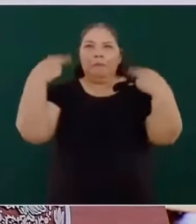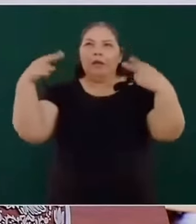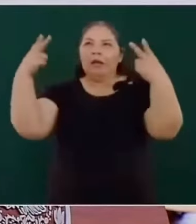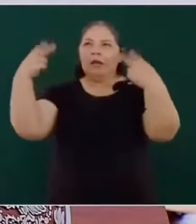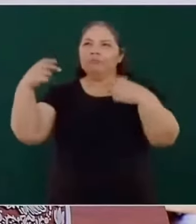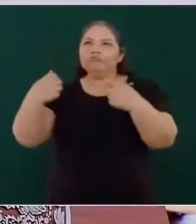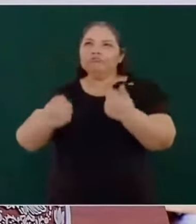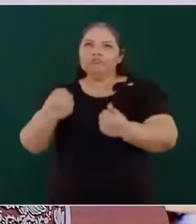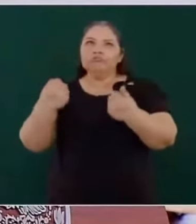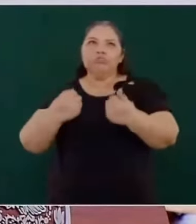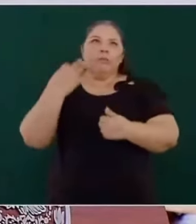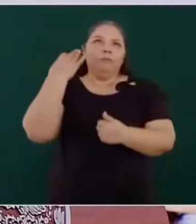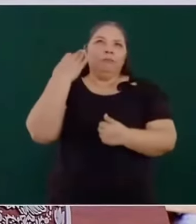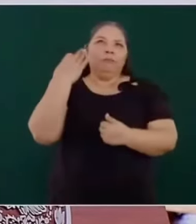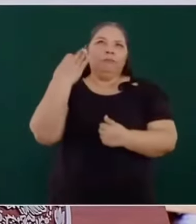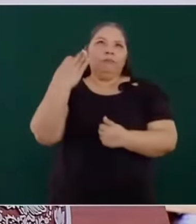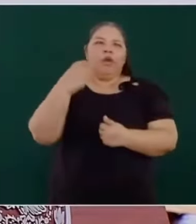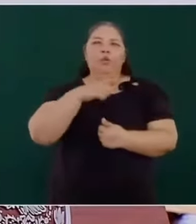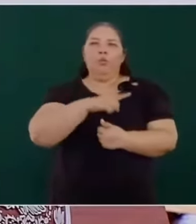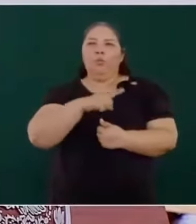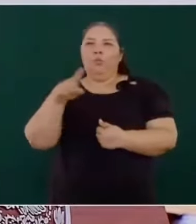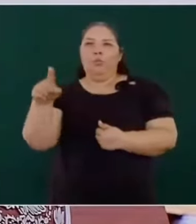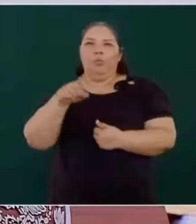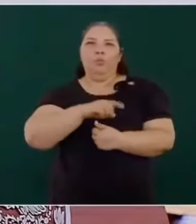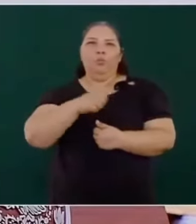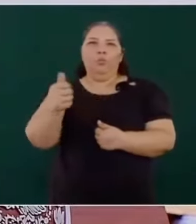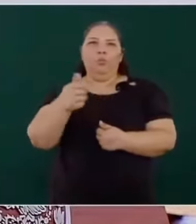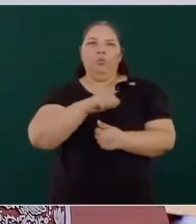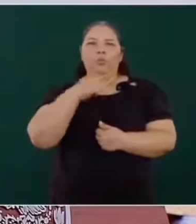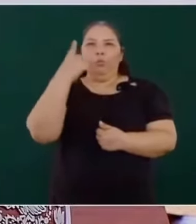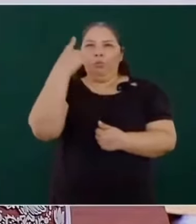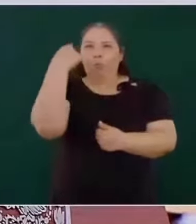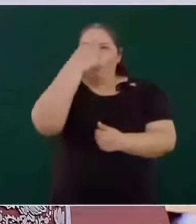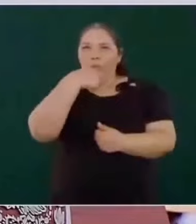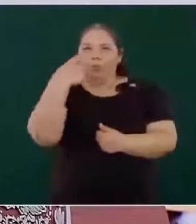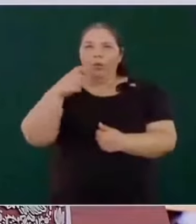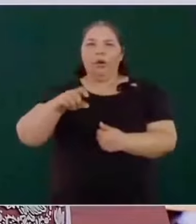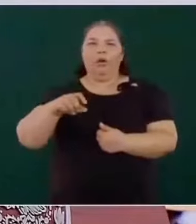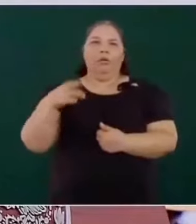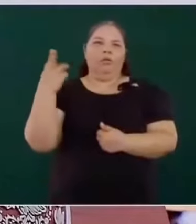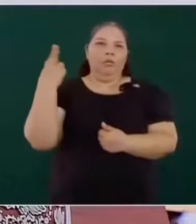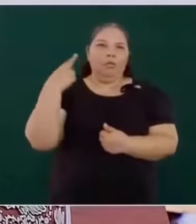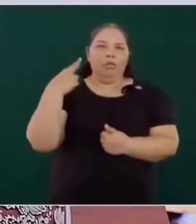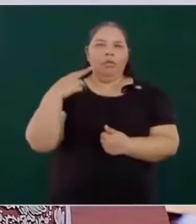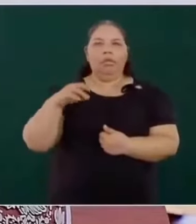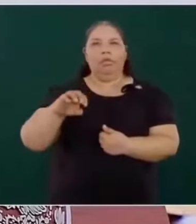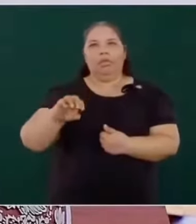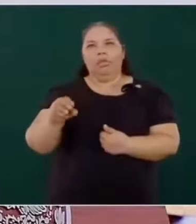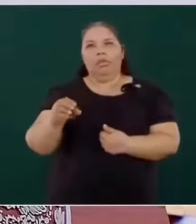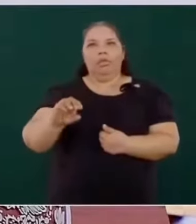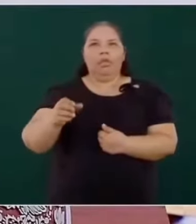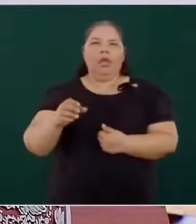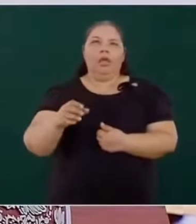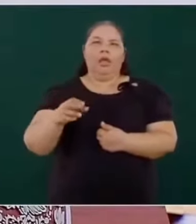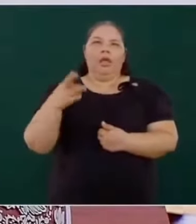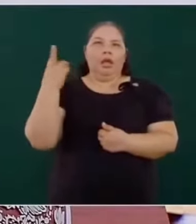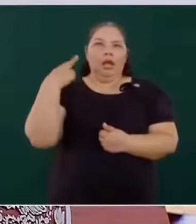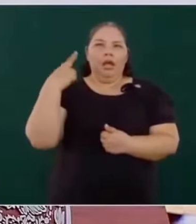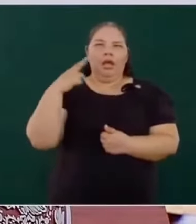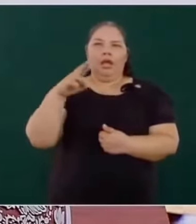se pueden pasar una hora y le cambian de radiofórmula